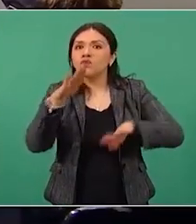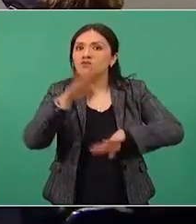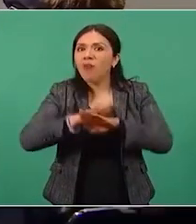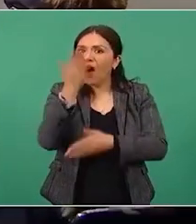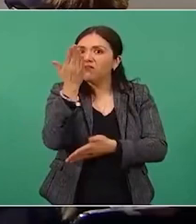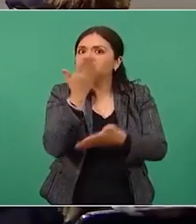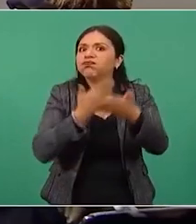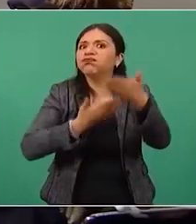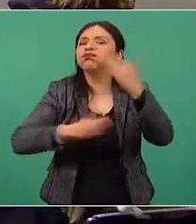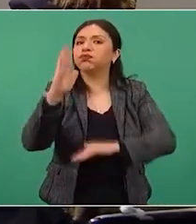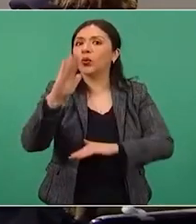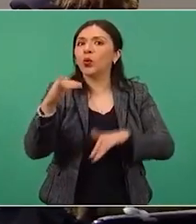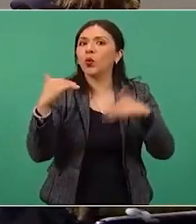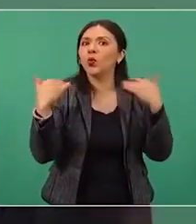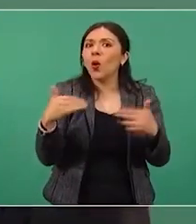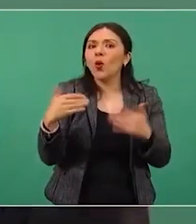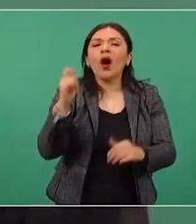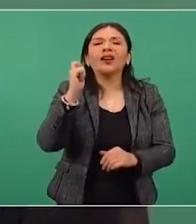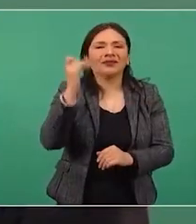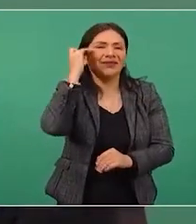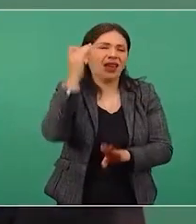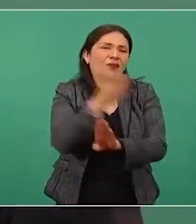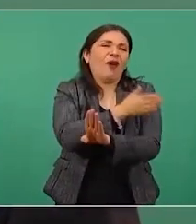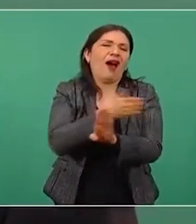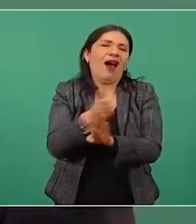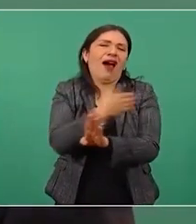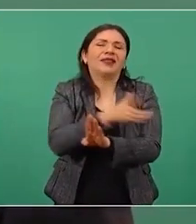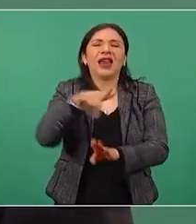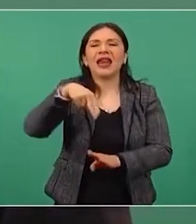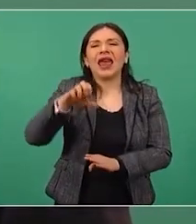durante el periodo neoliberal,